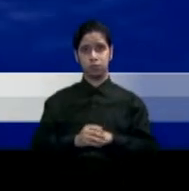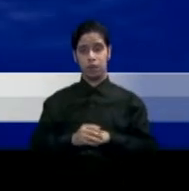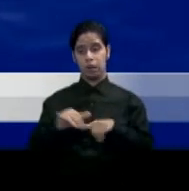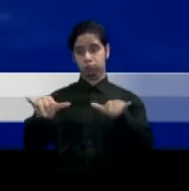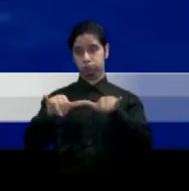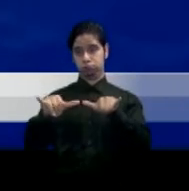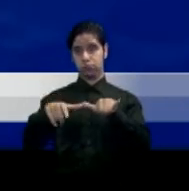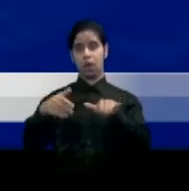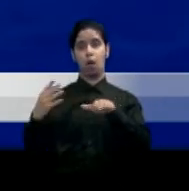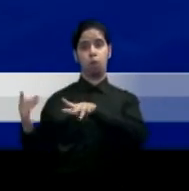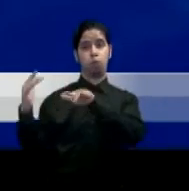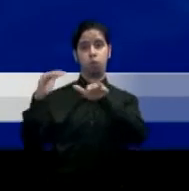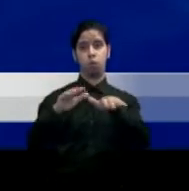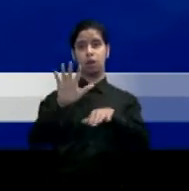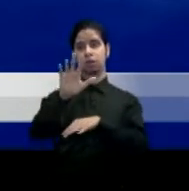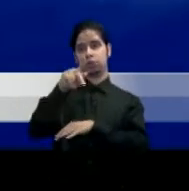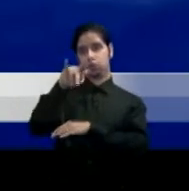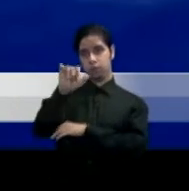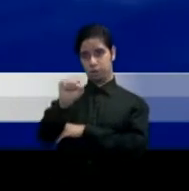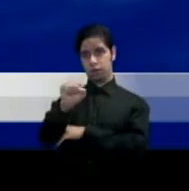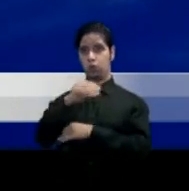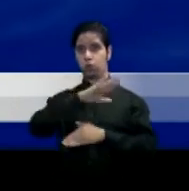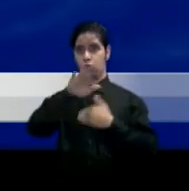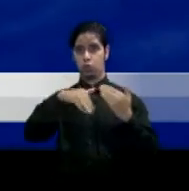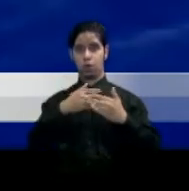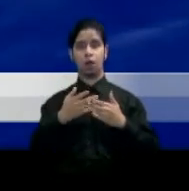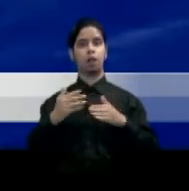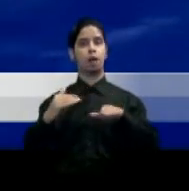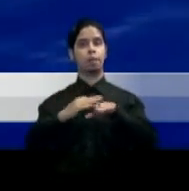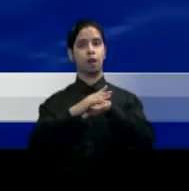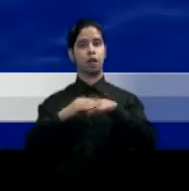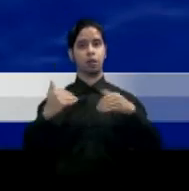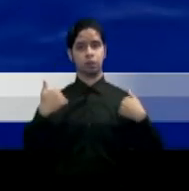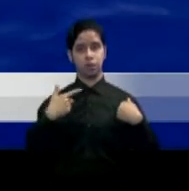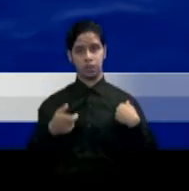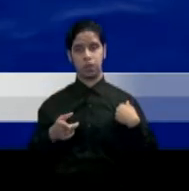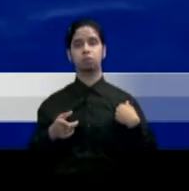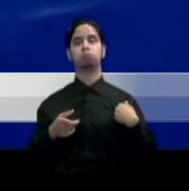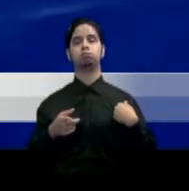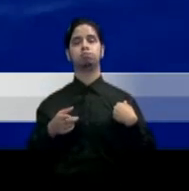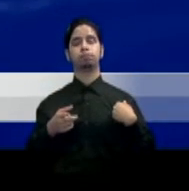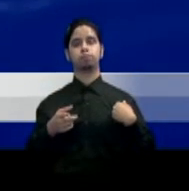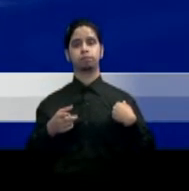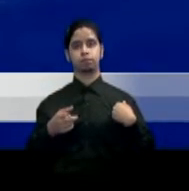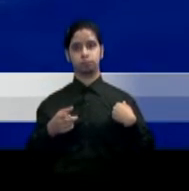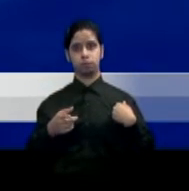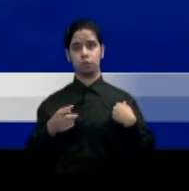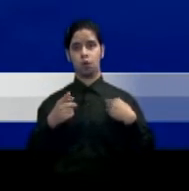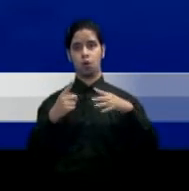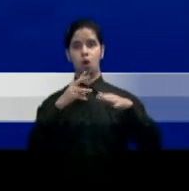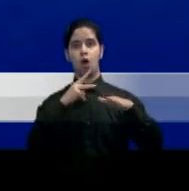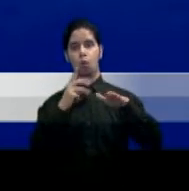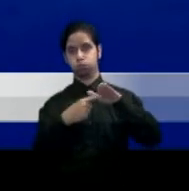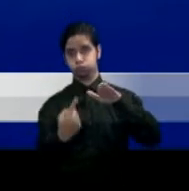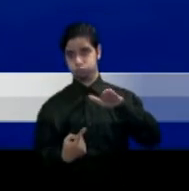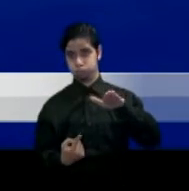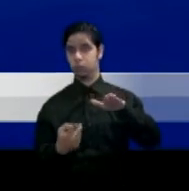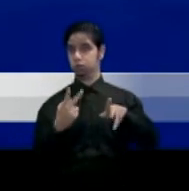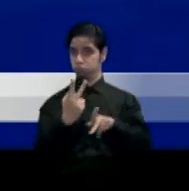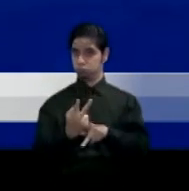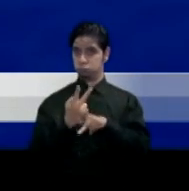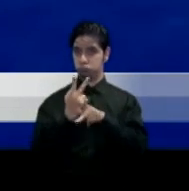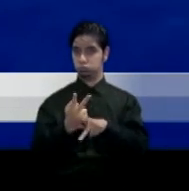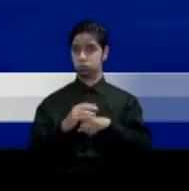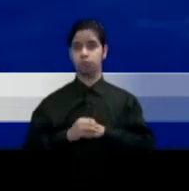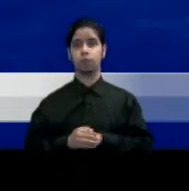altura. Todas las playas tienen riesgo moderado de corrientes submarinas, excepto la costa oeste. Se espera una mejoría gradual a medida